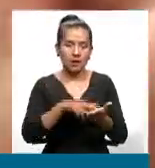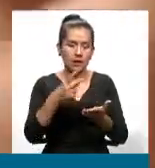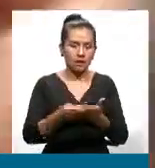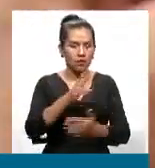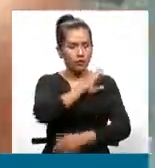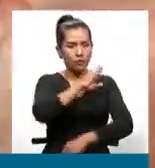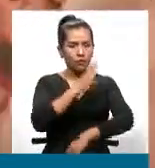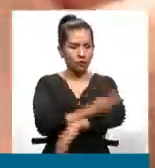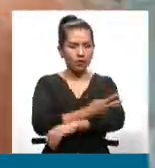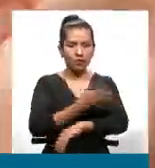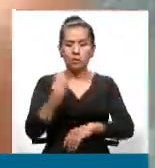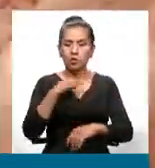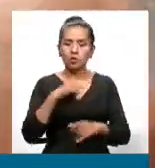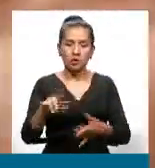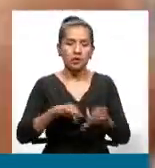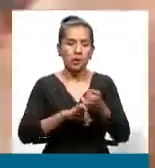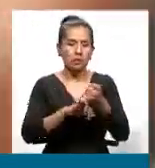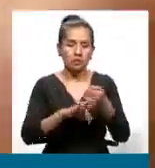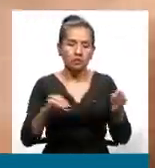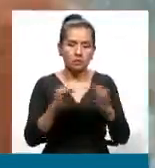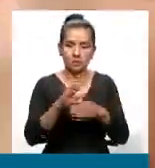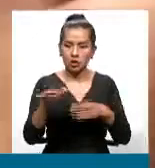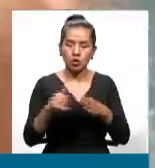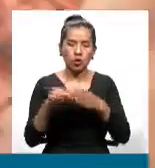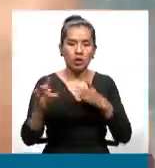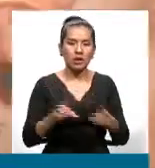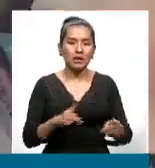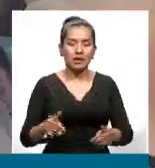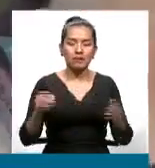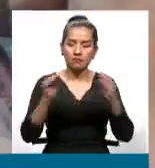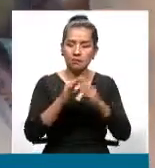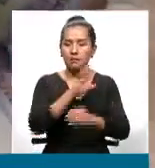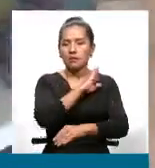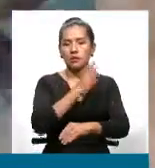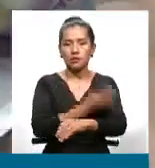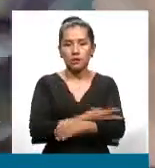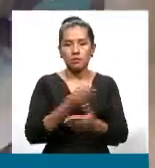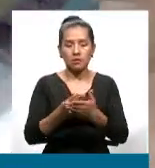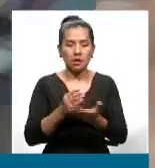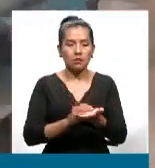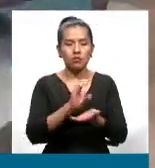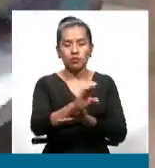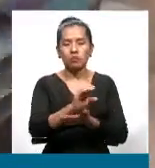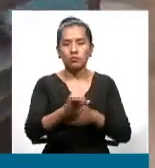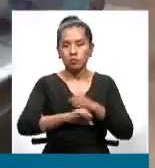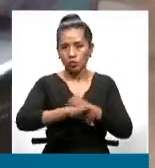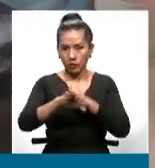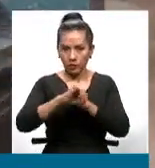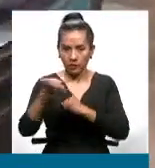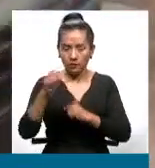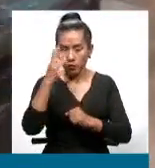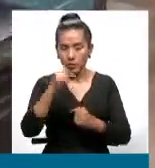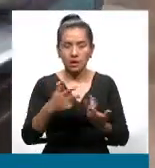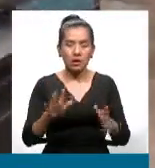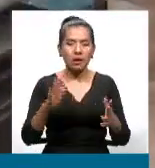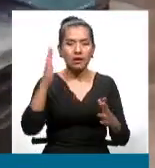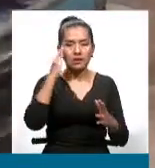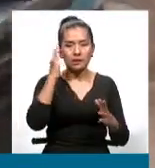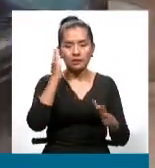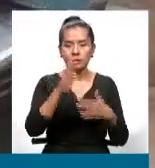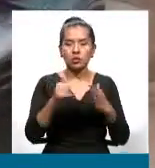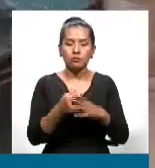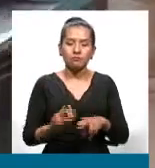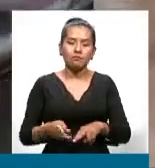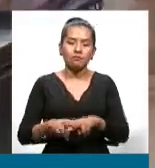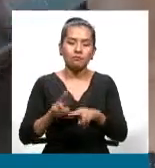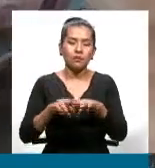apostando justamente por una dinámica más fuerte de la inversión pública porque sabemos que tiene un efecto multiplicador